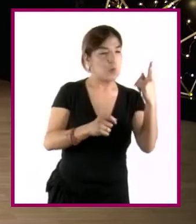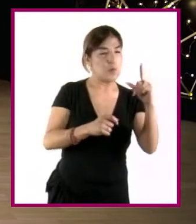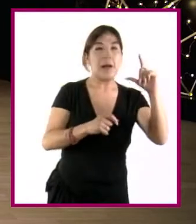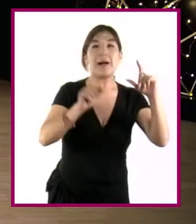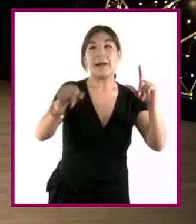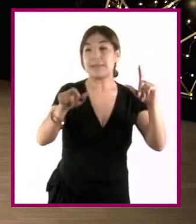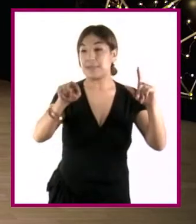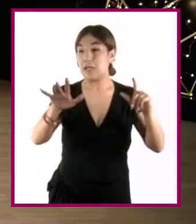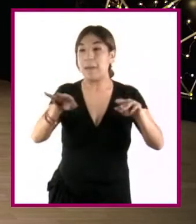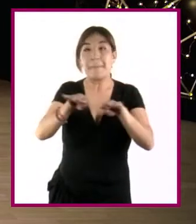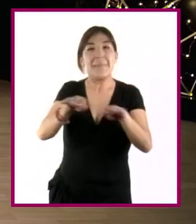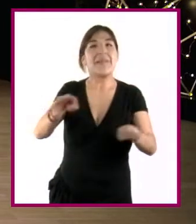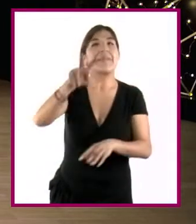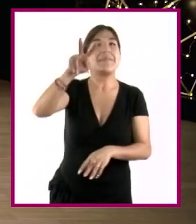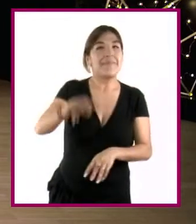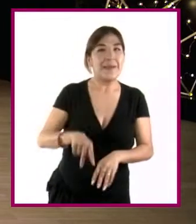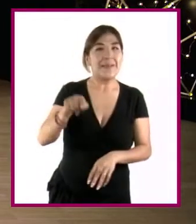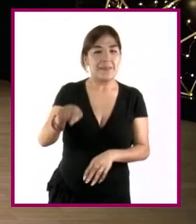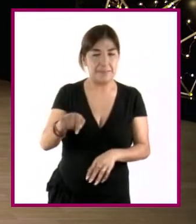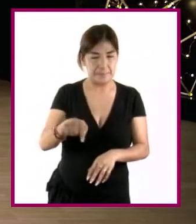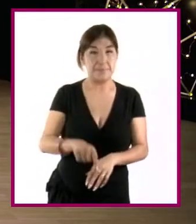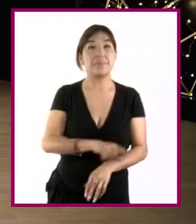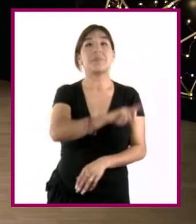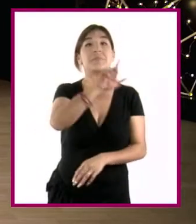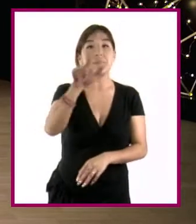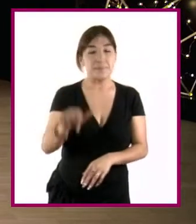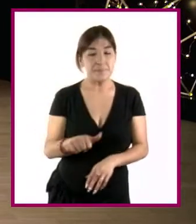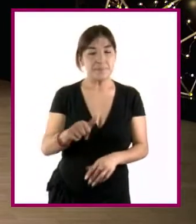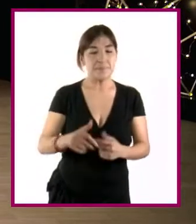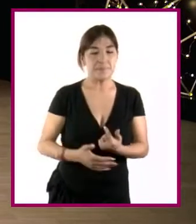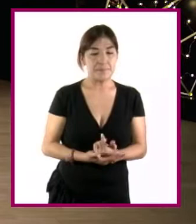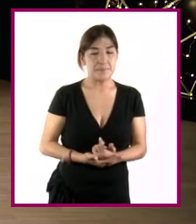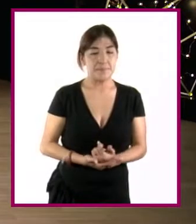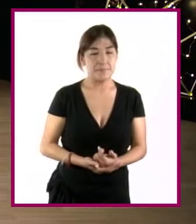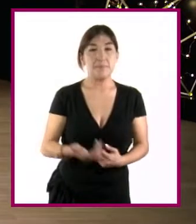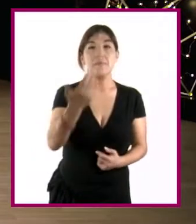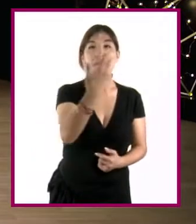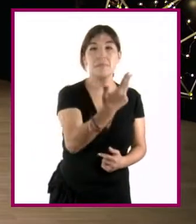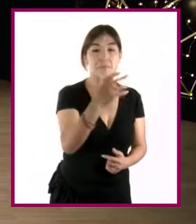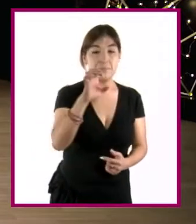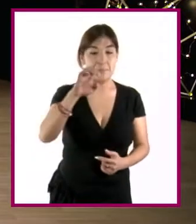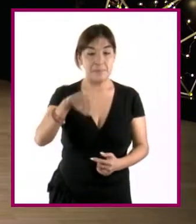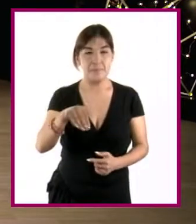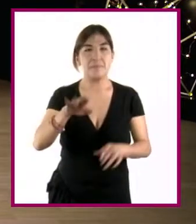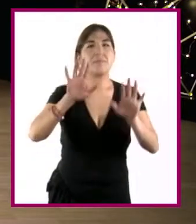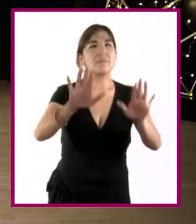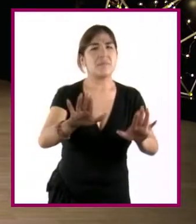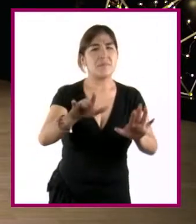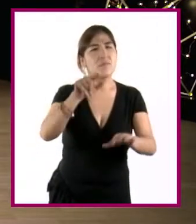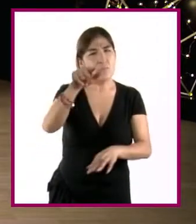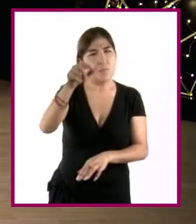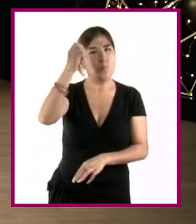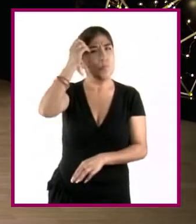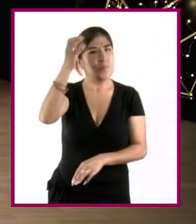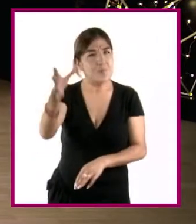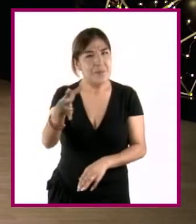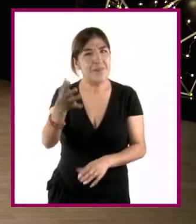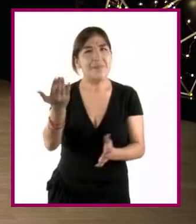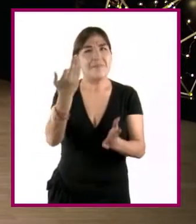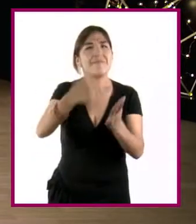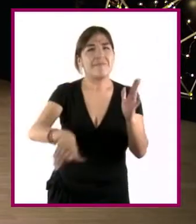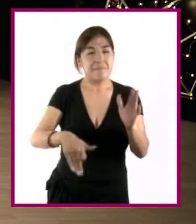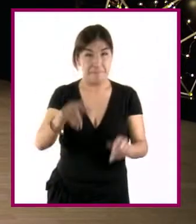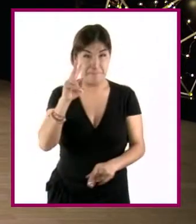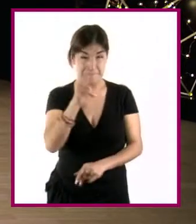Ajá. Luego medimos una de las bardas que mide 8 centímetros. ¿Pero no se les olvida algo? Fíjense bien,